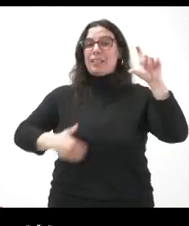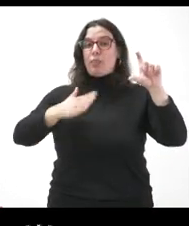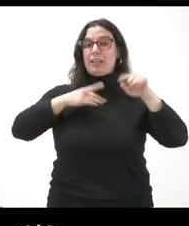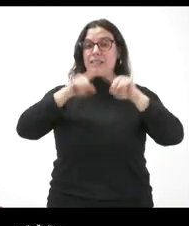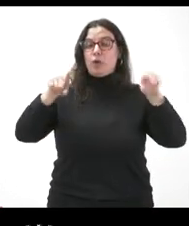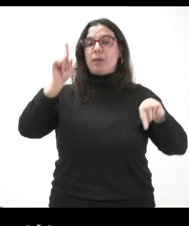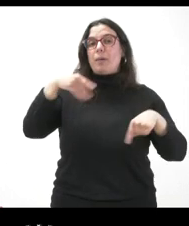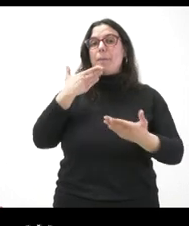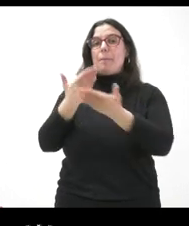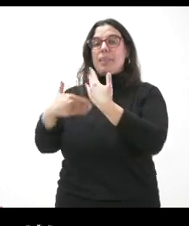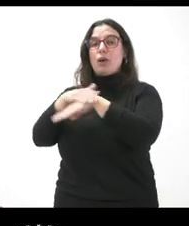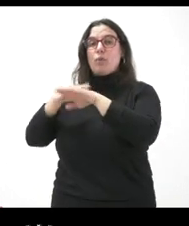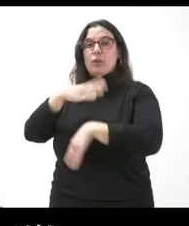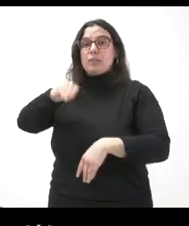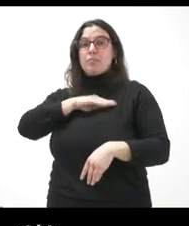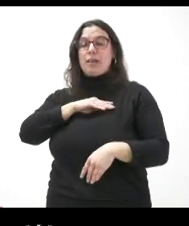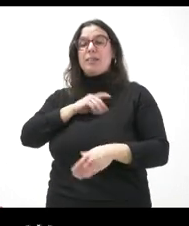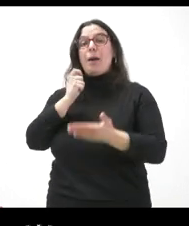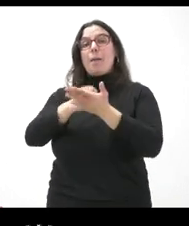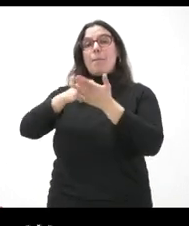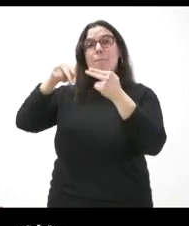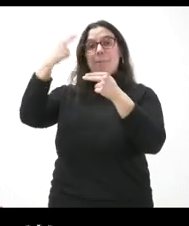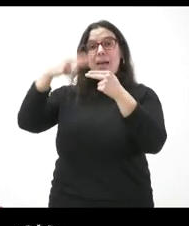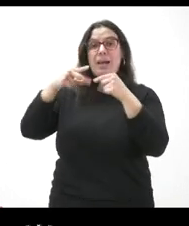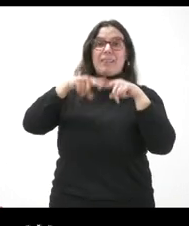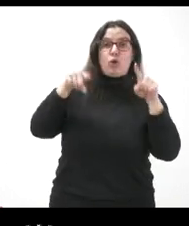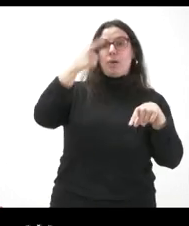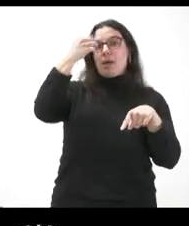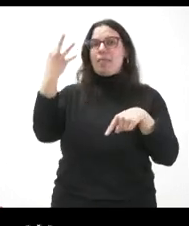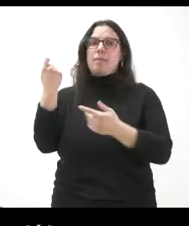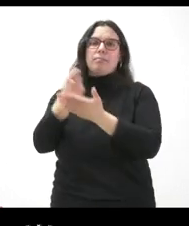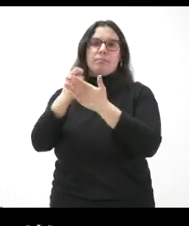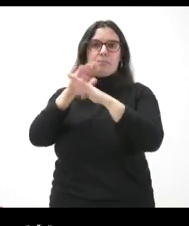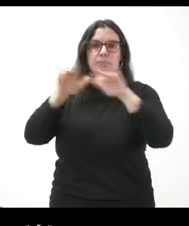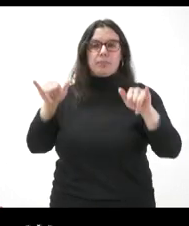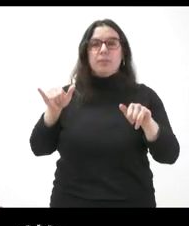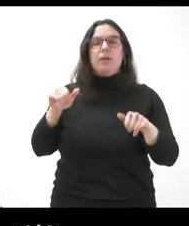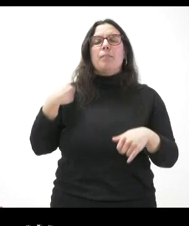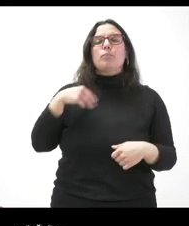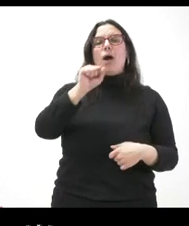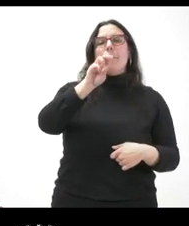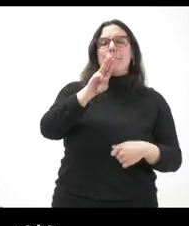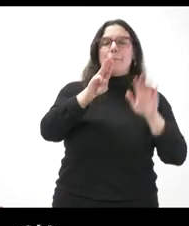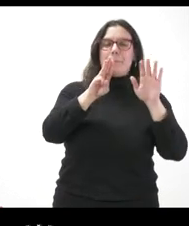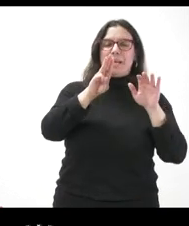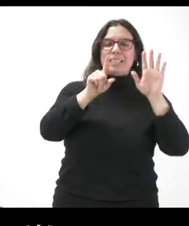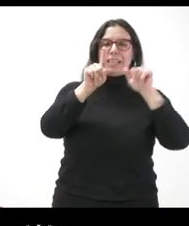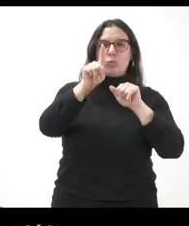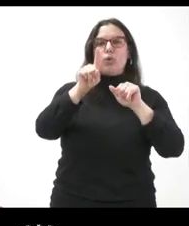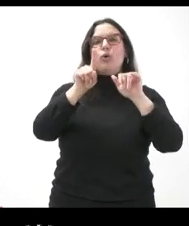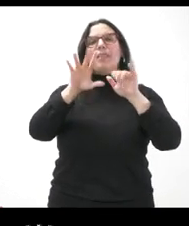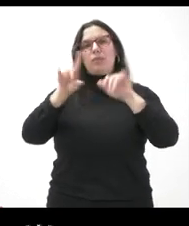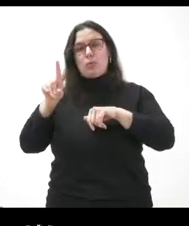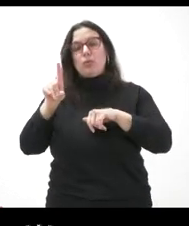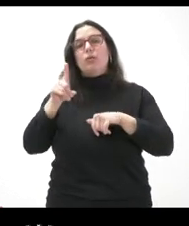bonificaciones para los peajes tanto de Segovia como de Ávila, para la P61 y la P51. ¿Se suma la Junta a esa